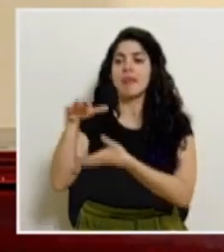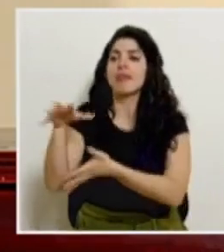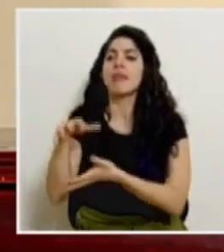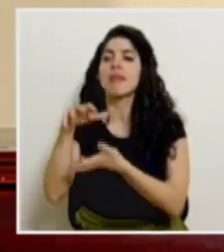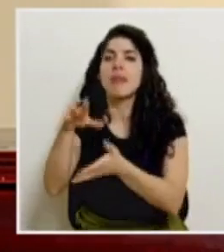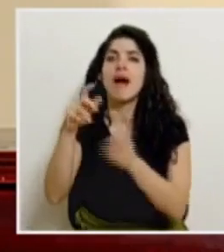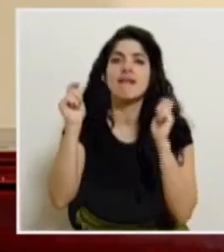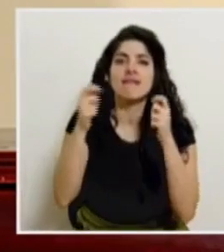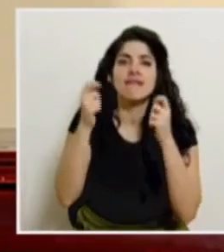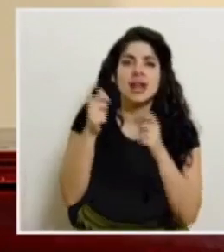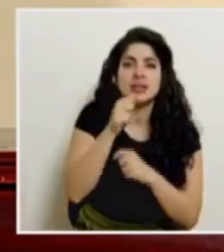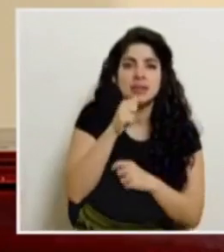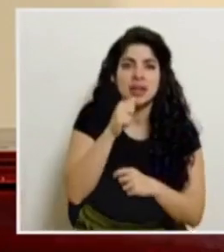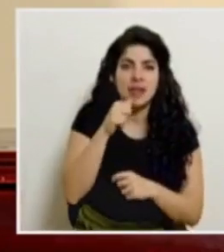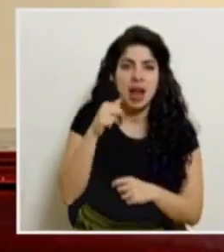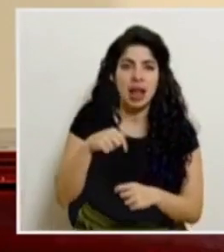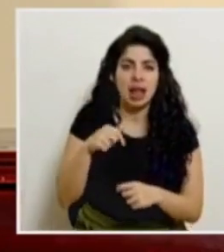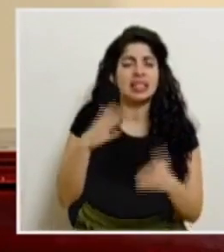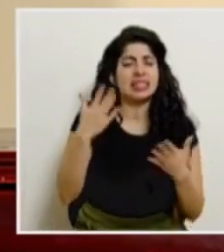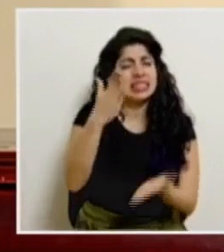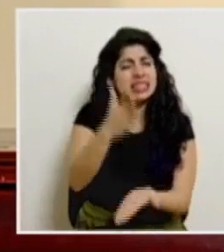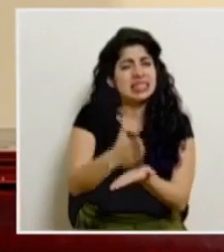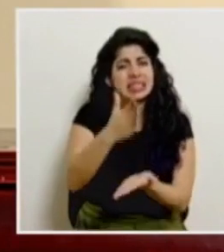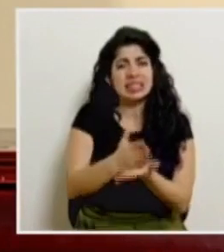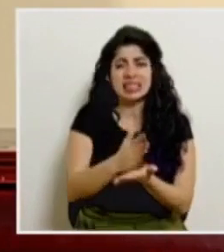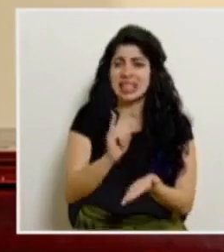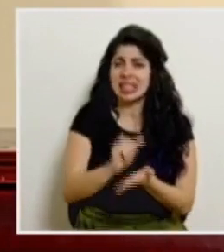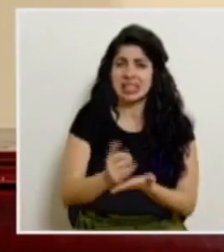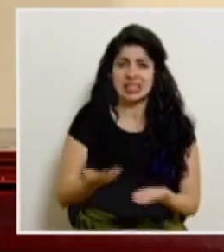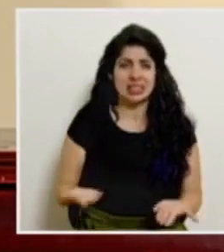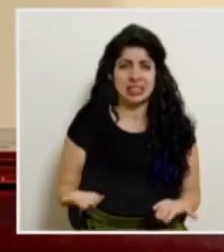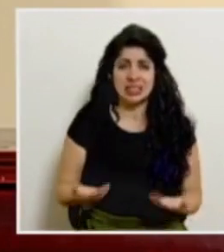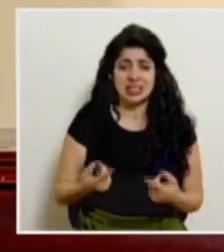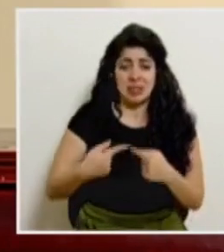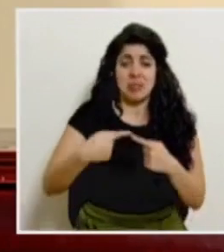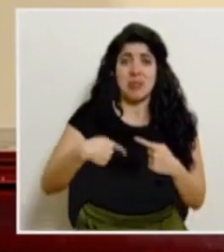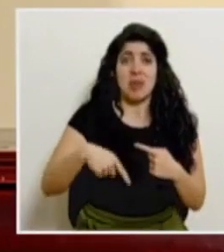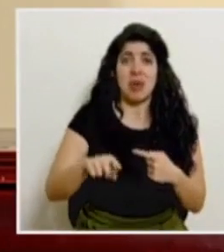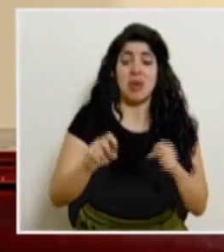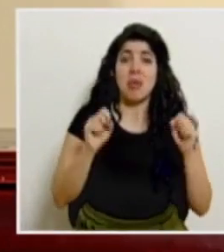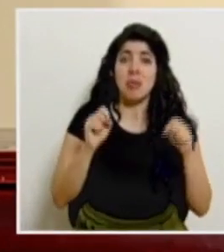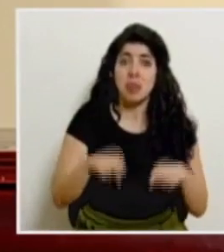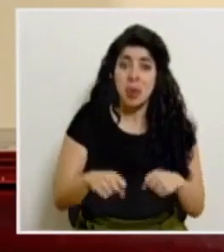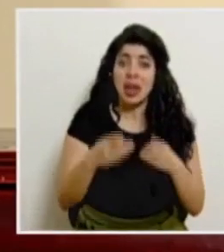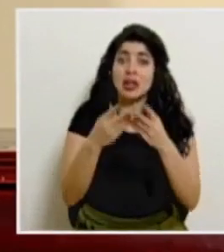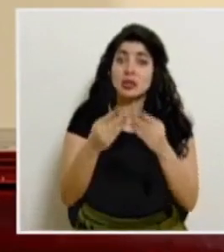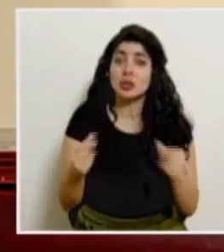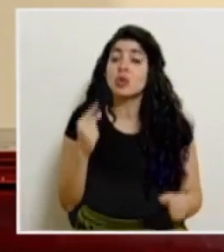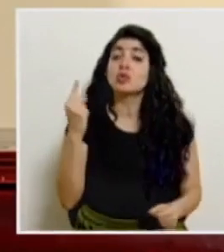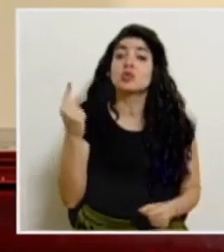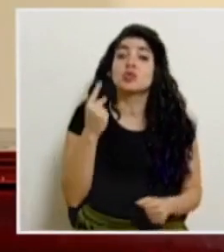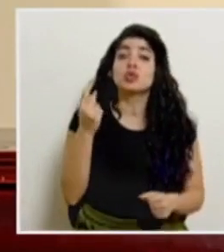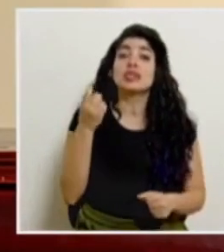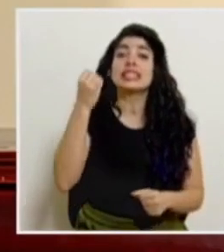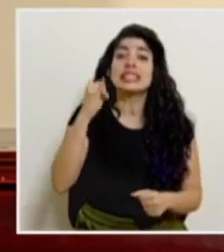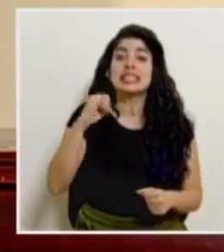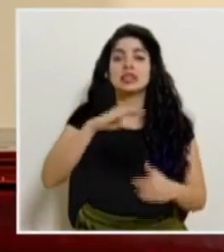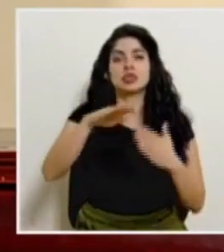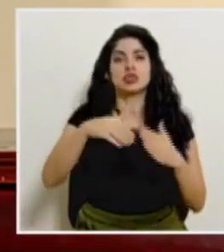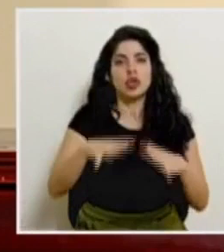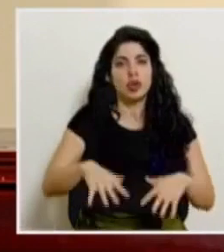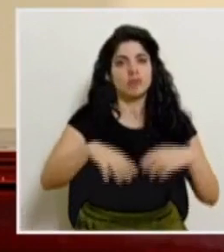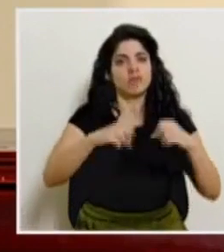a las fiestas clandestinas cortemos eso porque pronto podremos salir de esto pero sólo si asumimos con